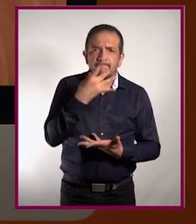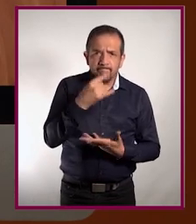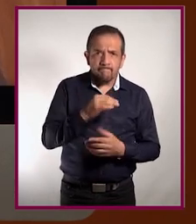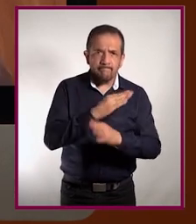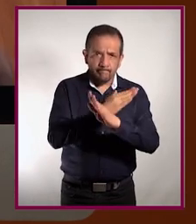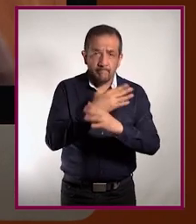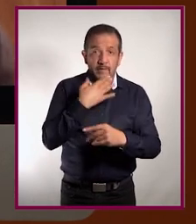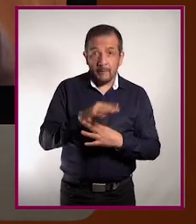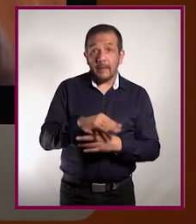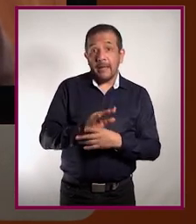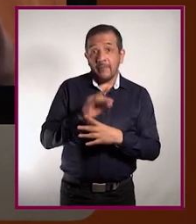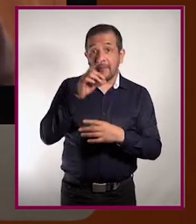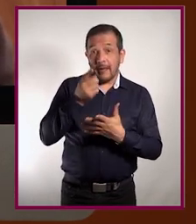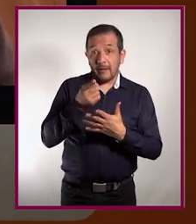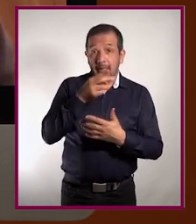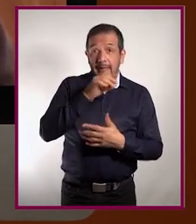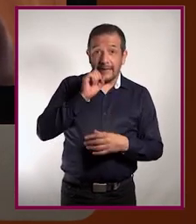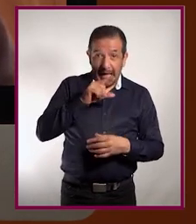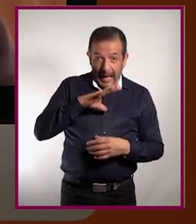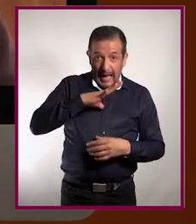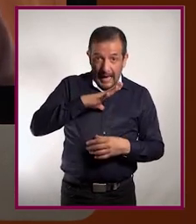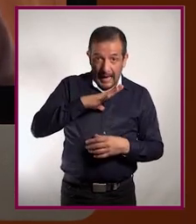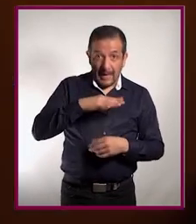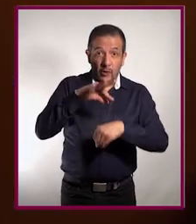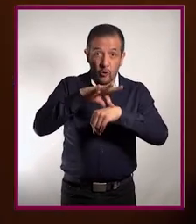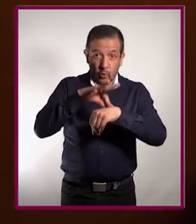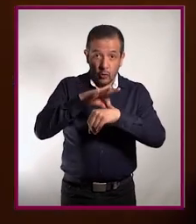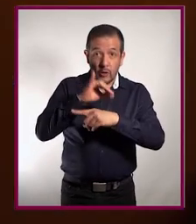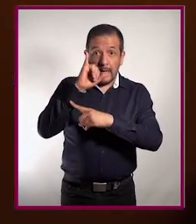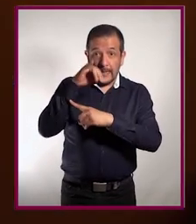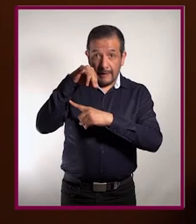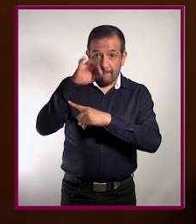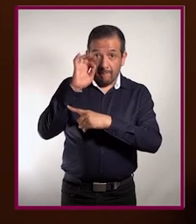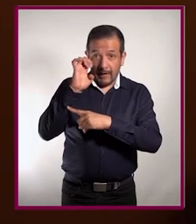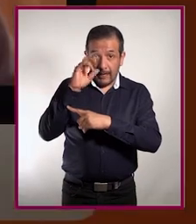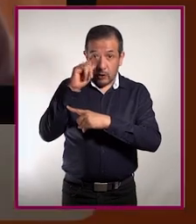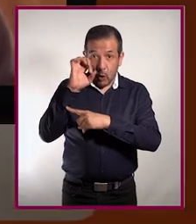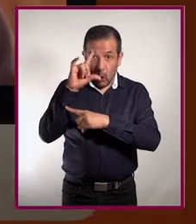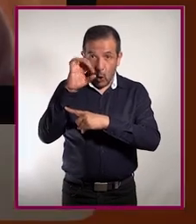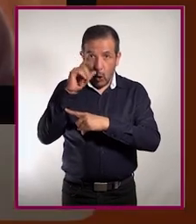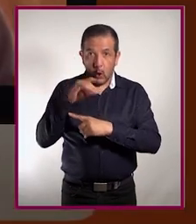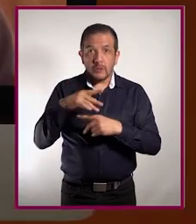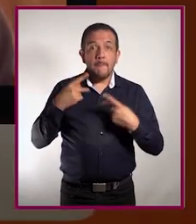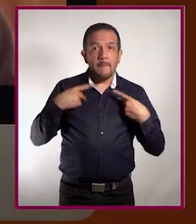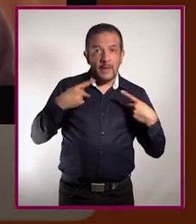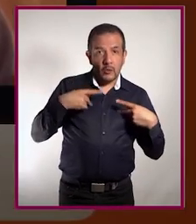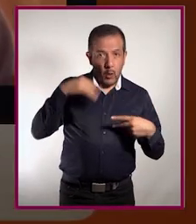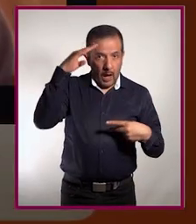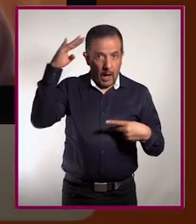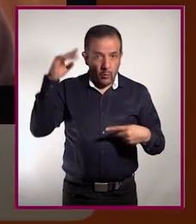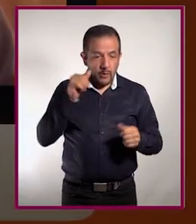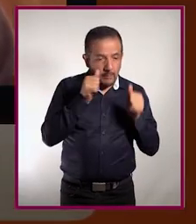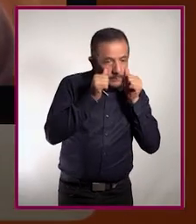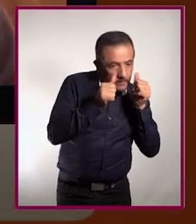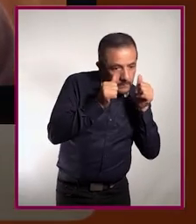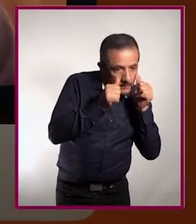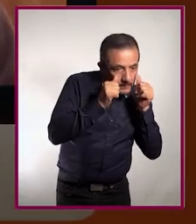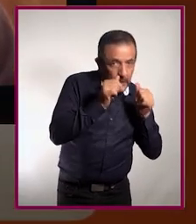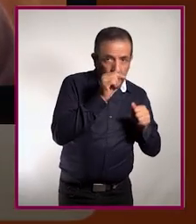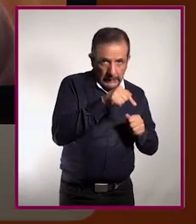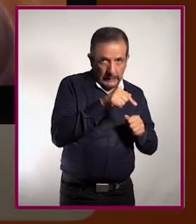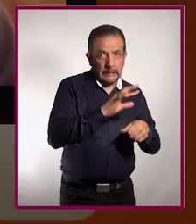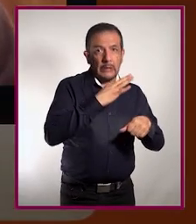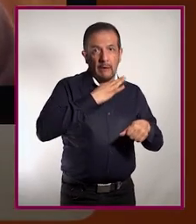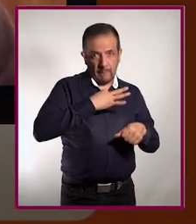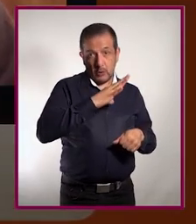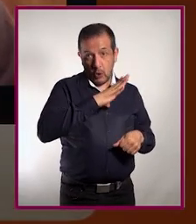infectología habemos infectólogos o infectólogas internistas que dedicamos a ver adultos, población adulta con